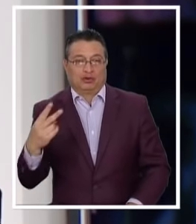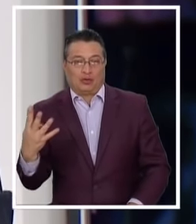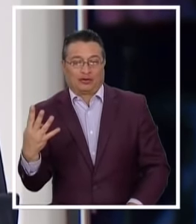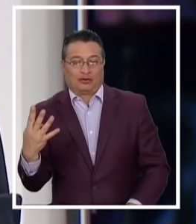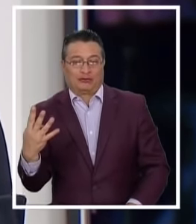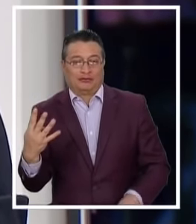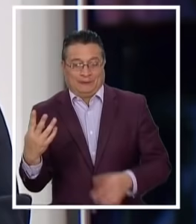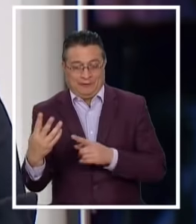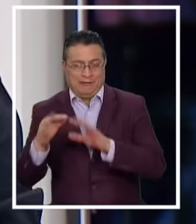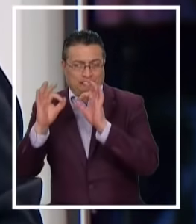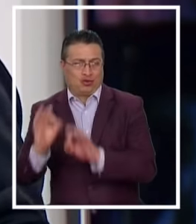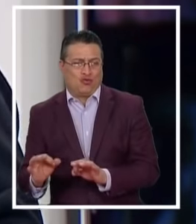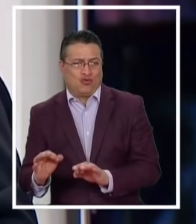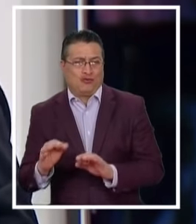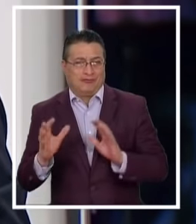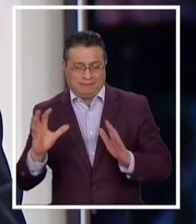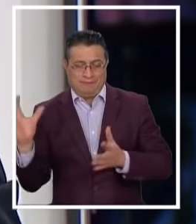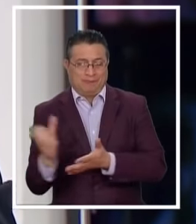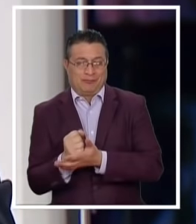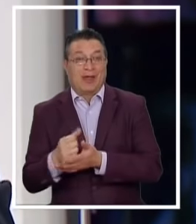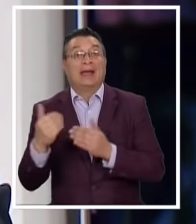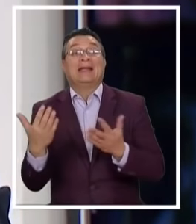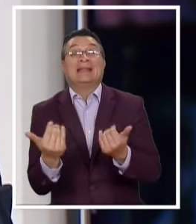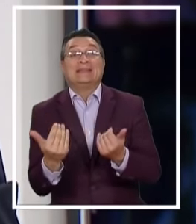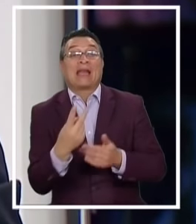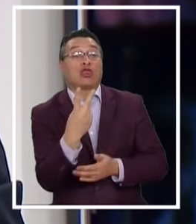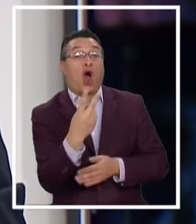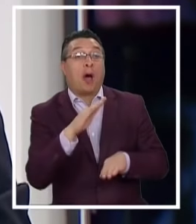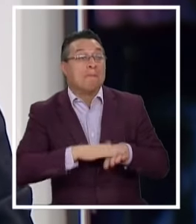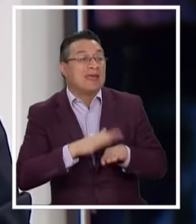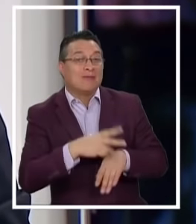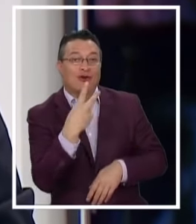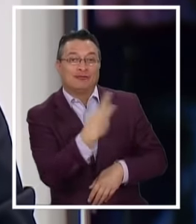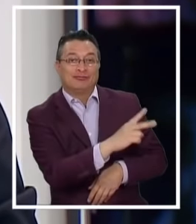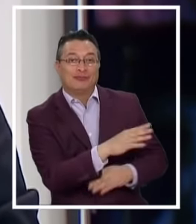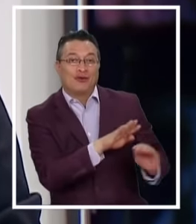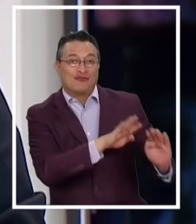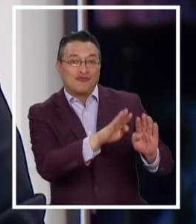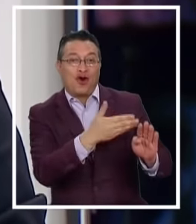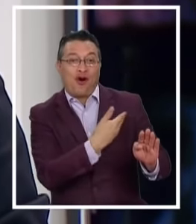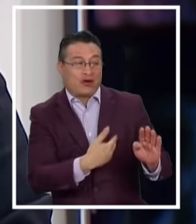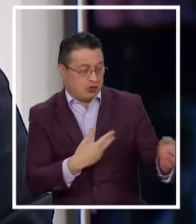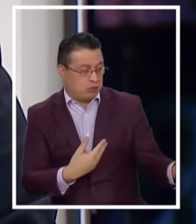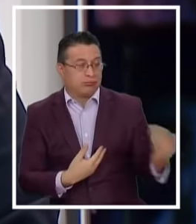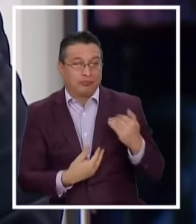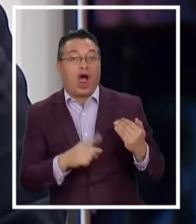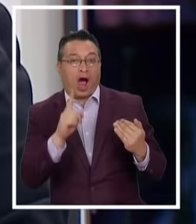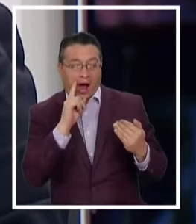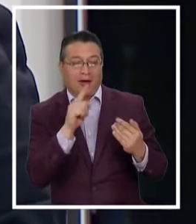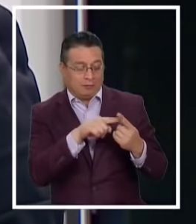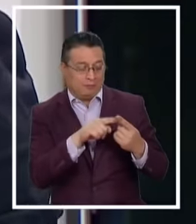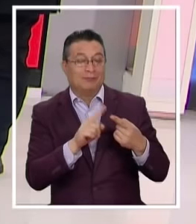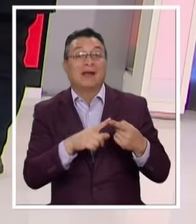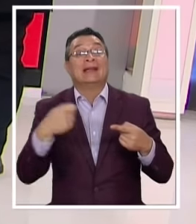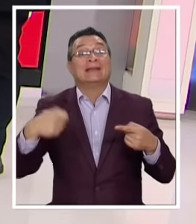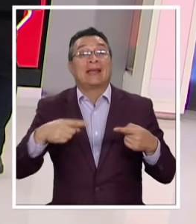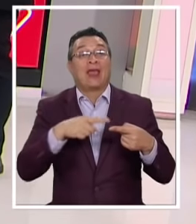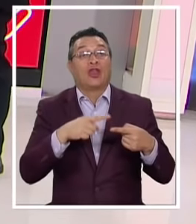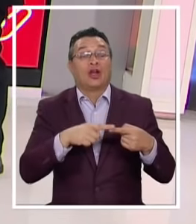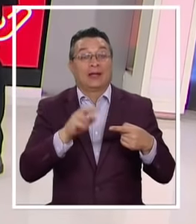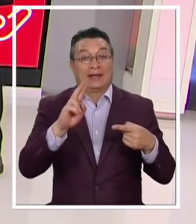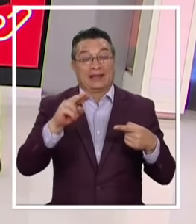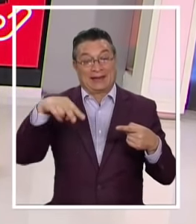24 votos asegurados Por lo tanto Se requiere al menos dos Y esos dos votos Ya están Serían el Senador